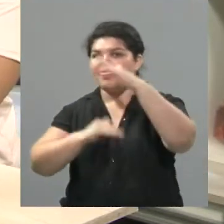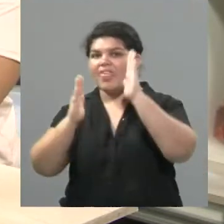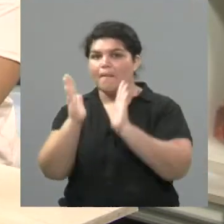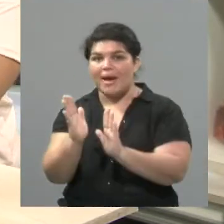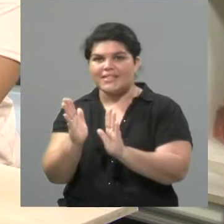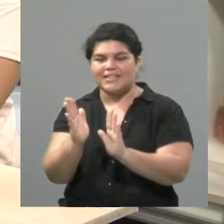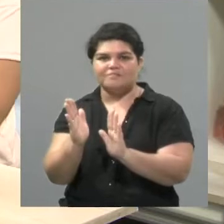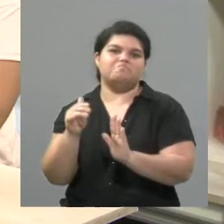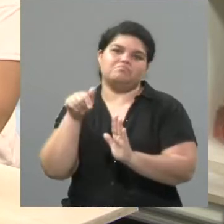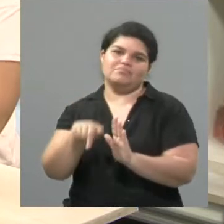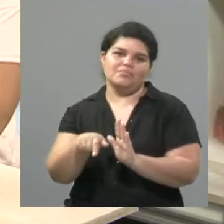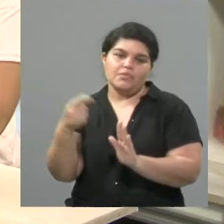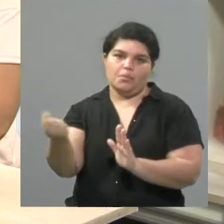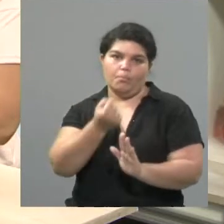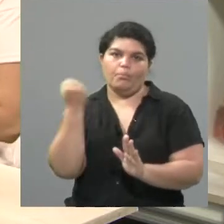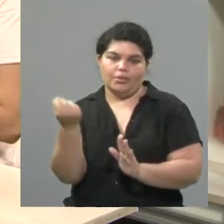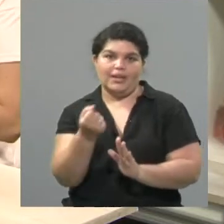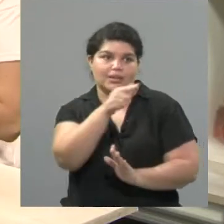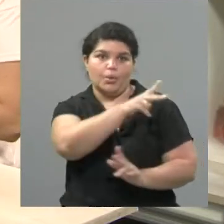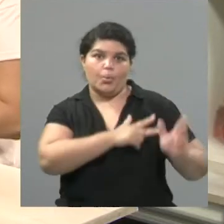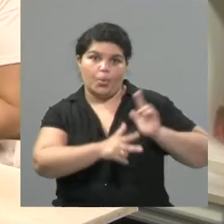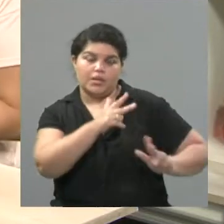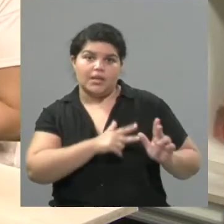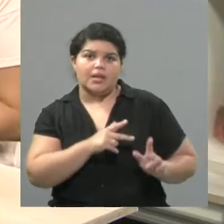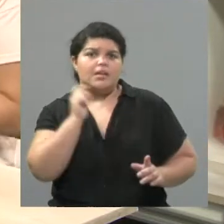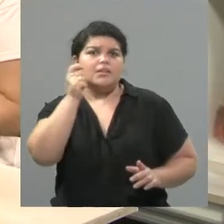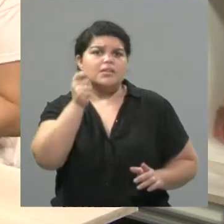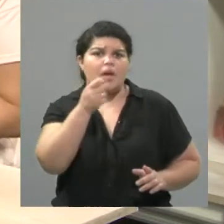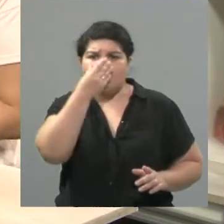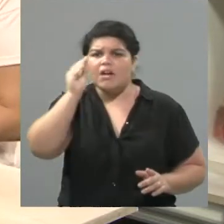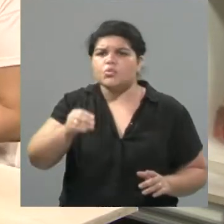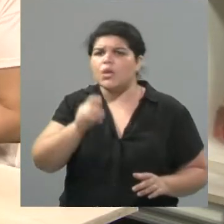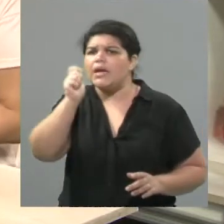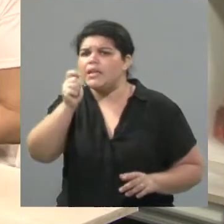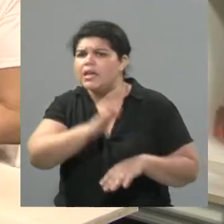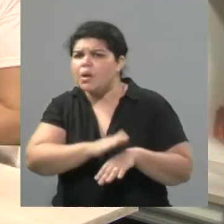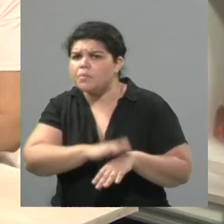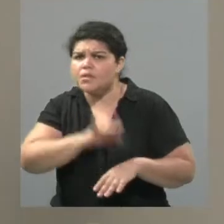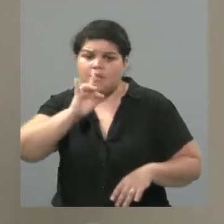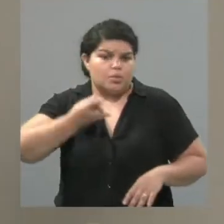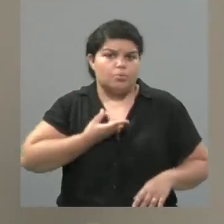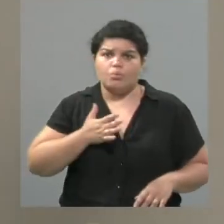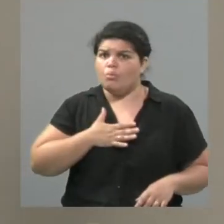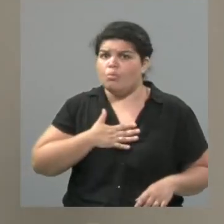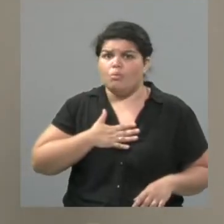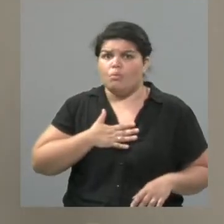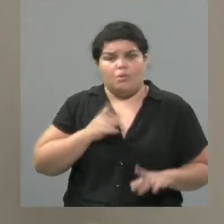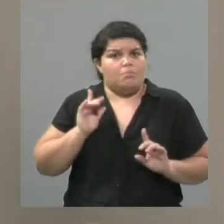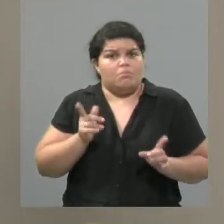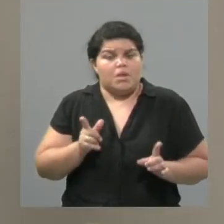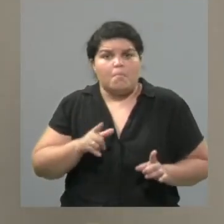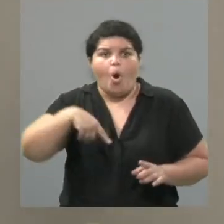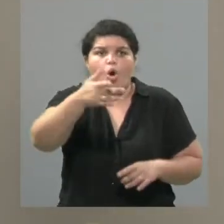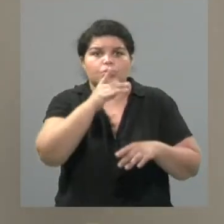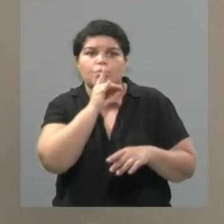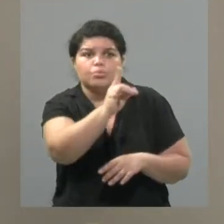decían ustedes y decías vos, eso de entender que la basura que vos generás es tuya y que sos responsable de eso, ¿no? Sí, vivimos en una sociedad que estamos acostumbrados